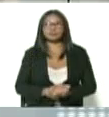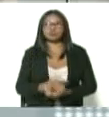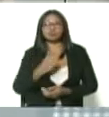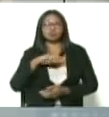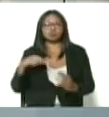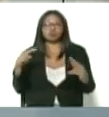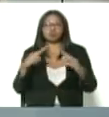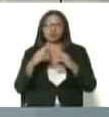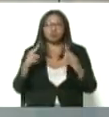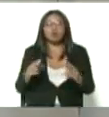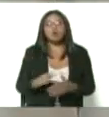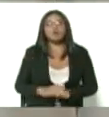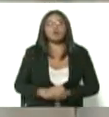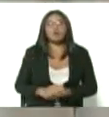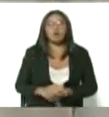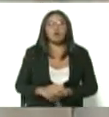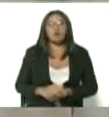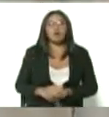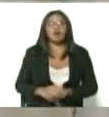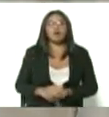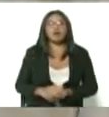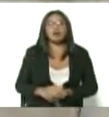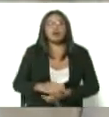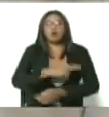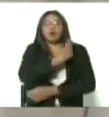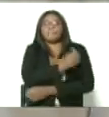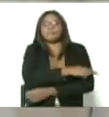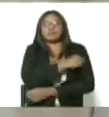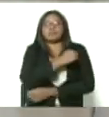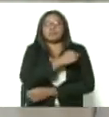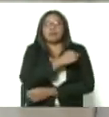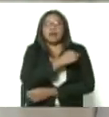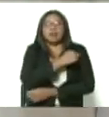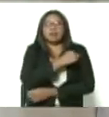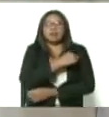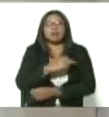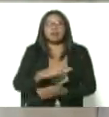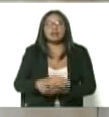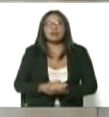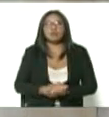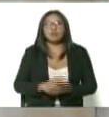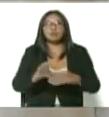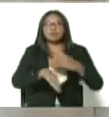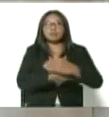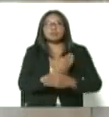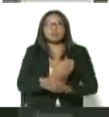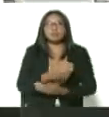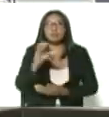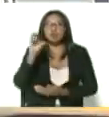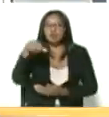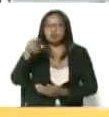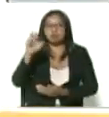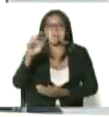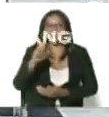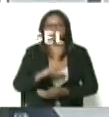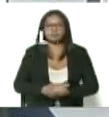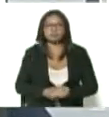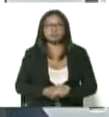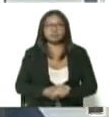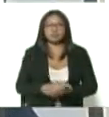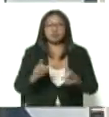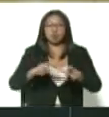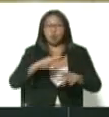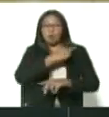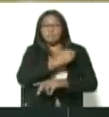encontramos en el hospital universitario doctor Miguel Ángel Rangel un hospital que es sentinela